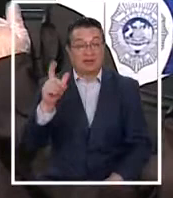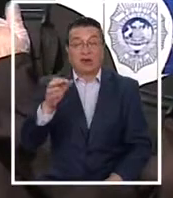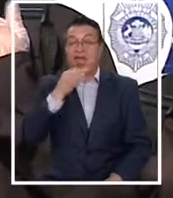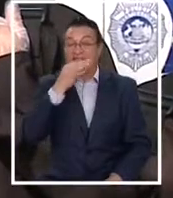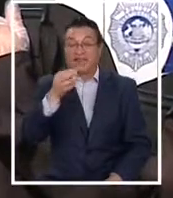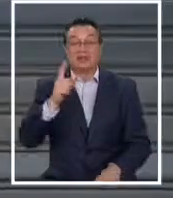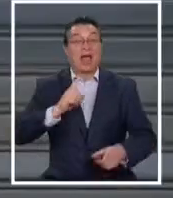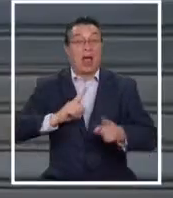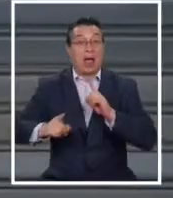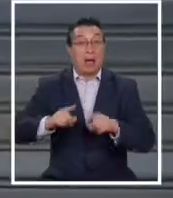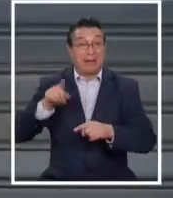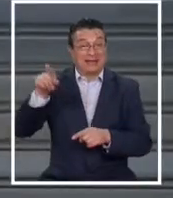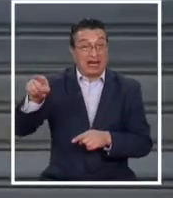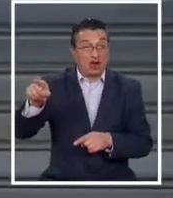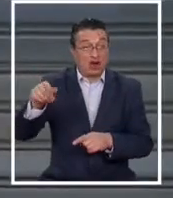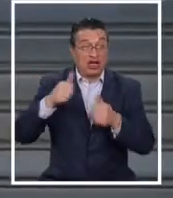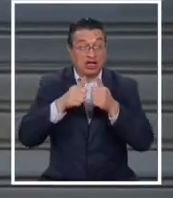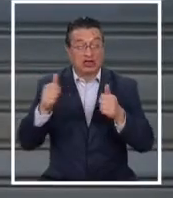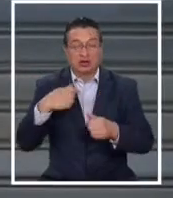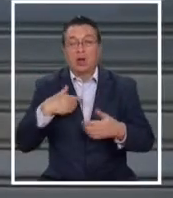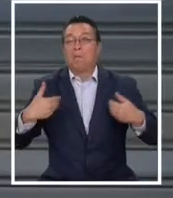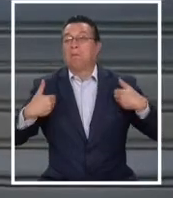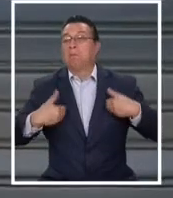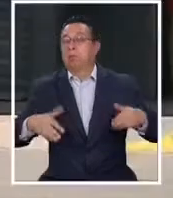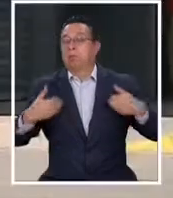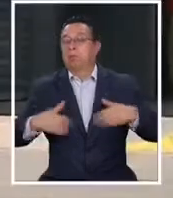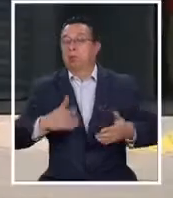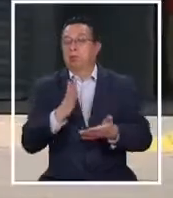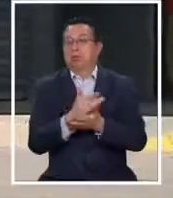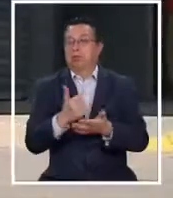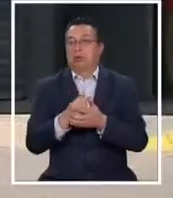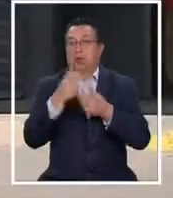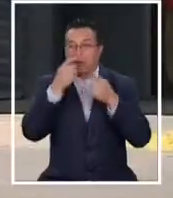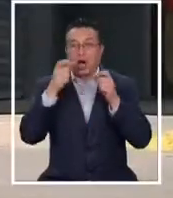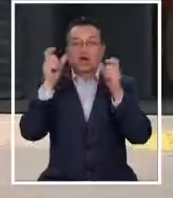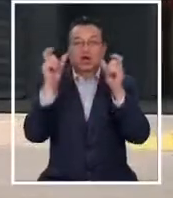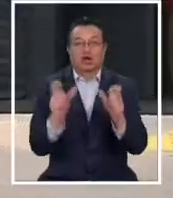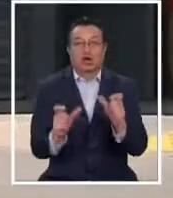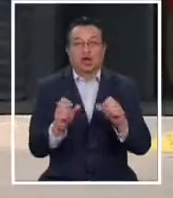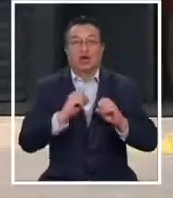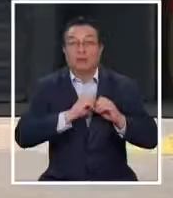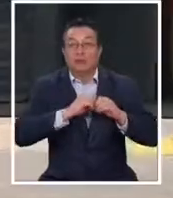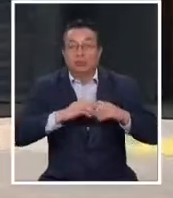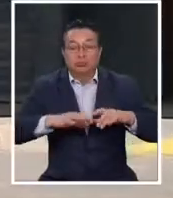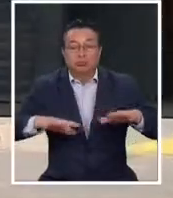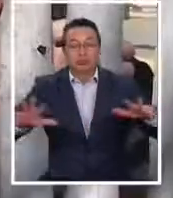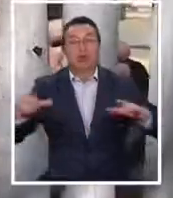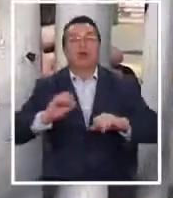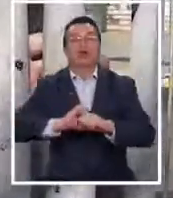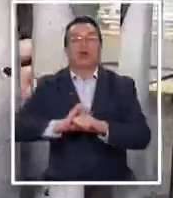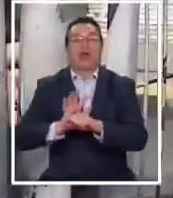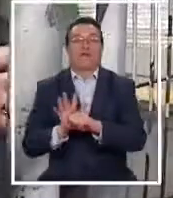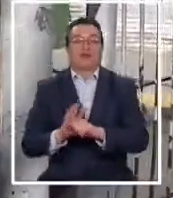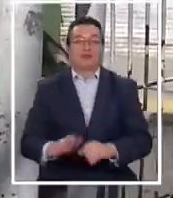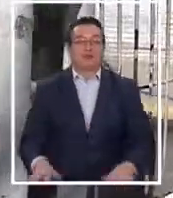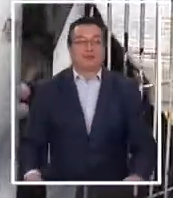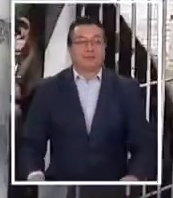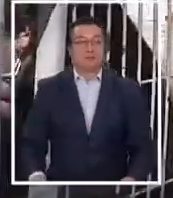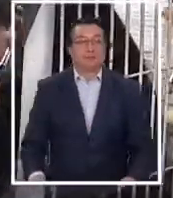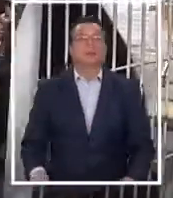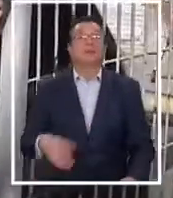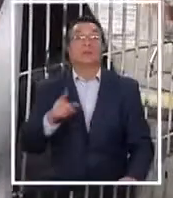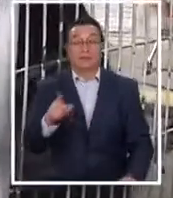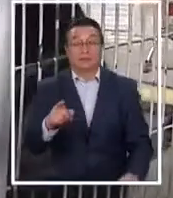la administración del local no habría tomado las medidas necesarias para el control de este brote de coronavirus. Es